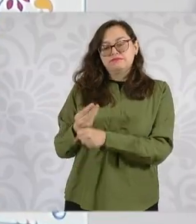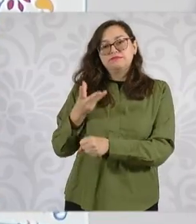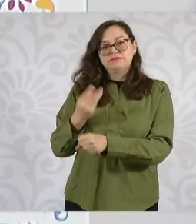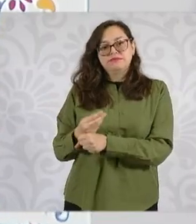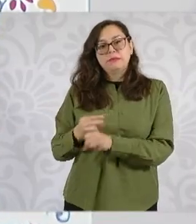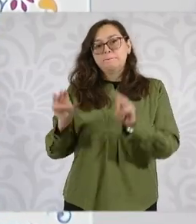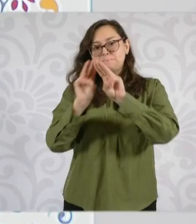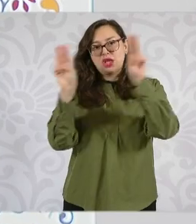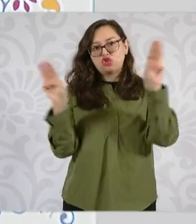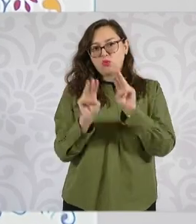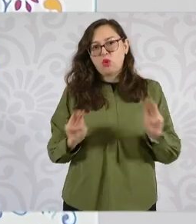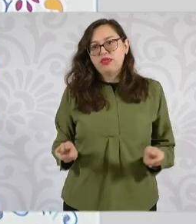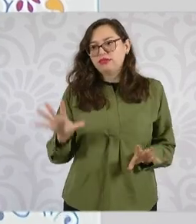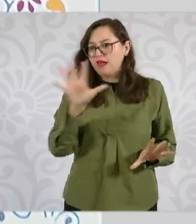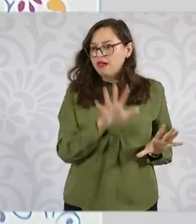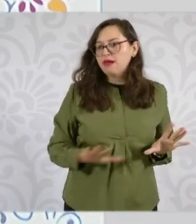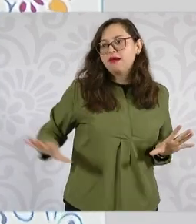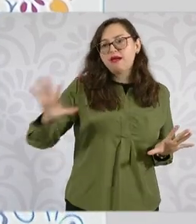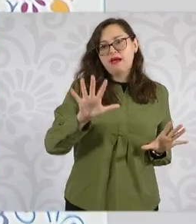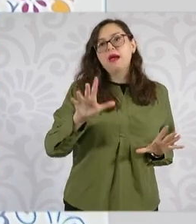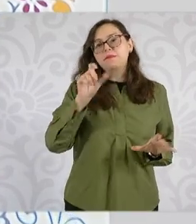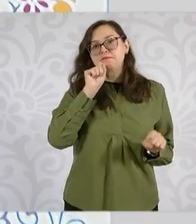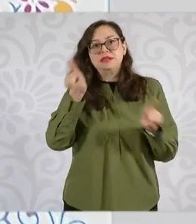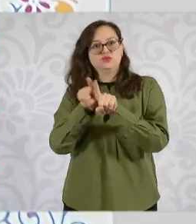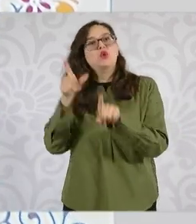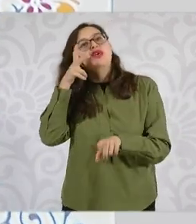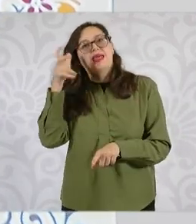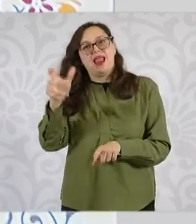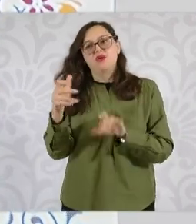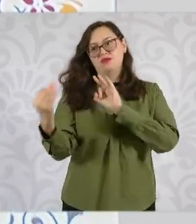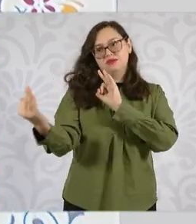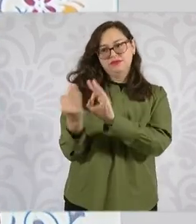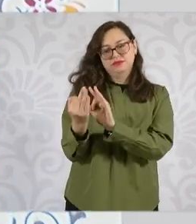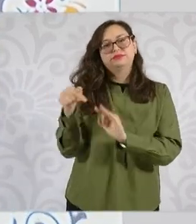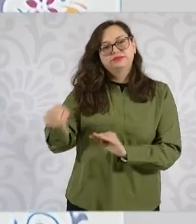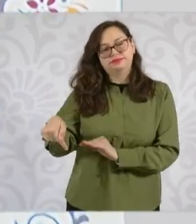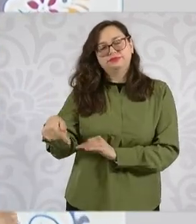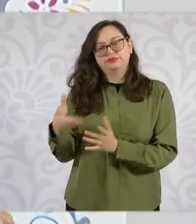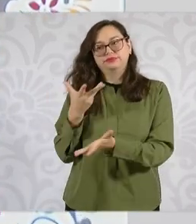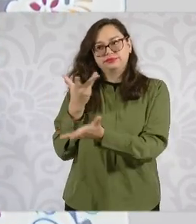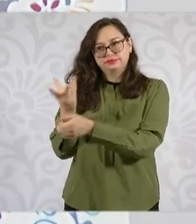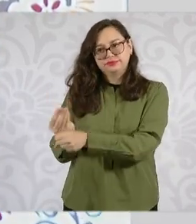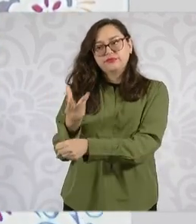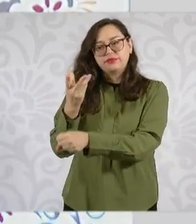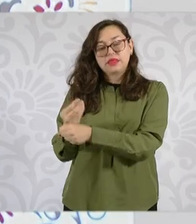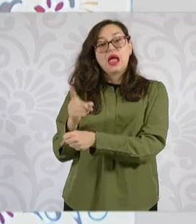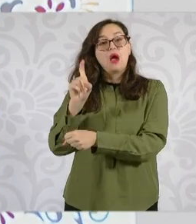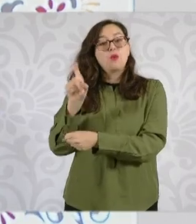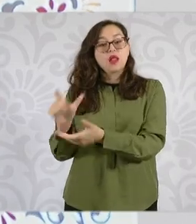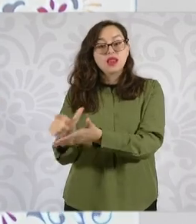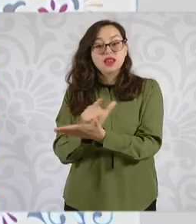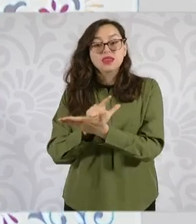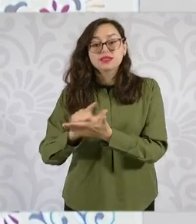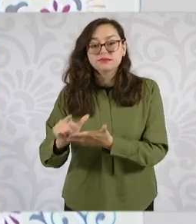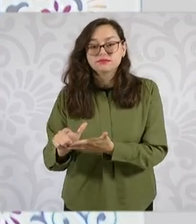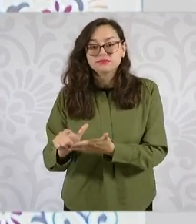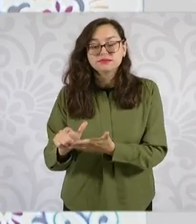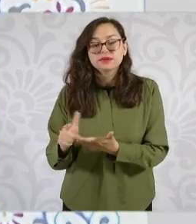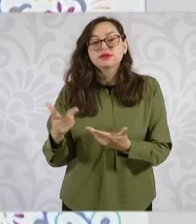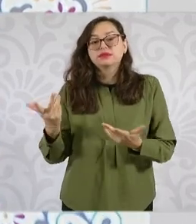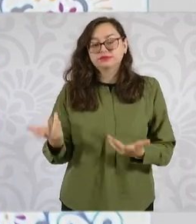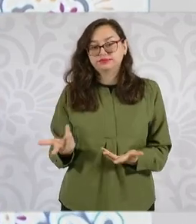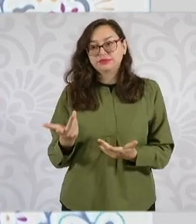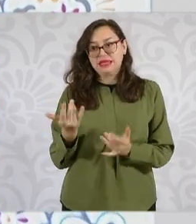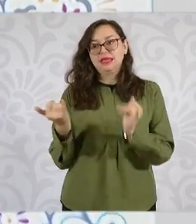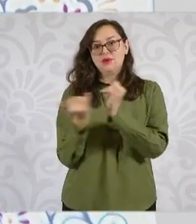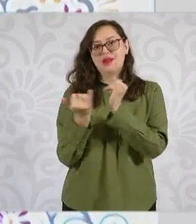incluido Hidalgo, entrar a un proceso de saneamiento. Y la otra es entrar a un proceso de riego eficiente